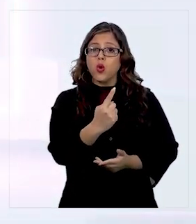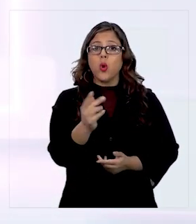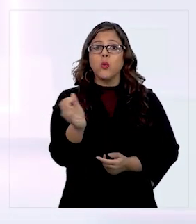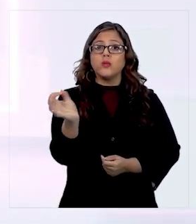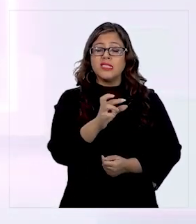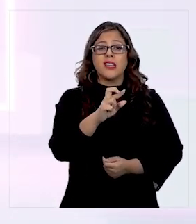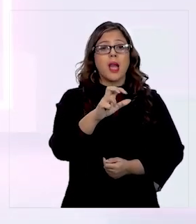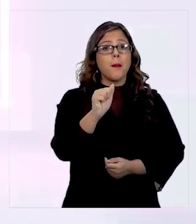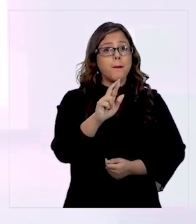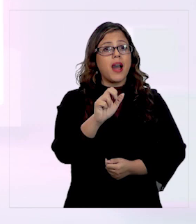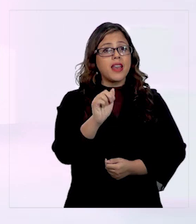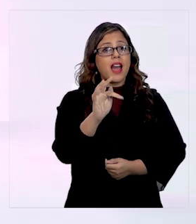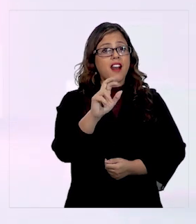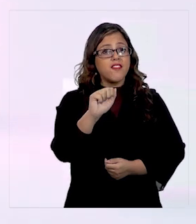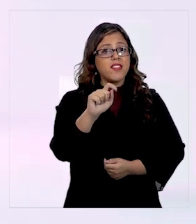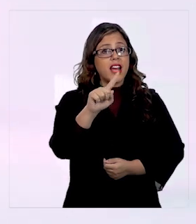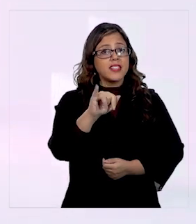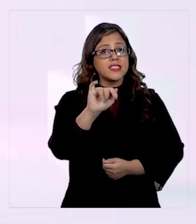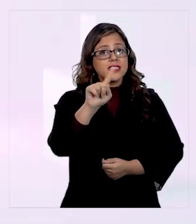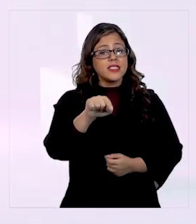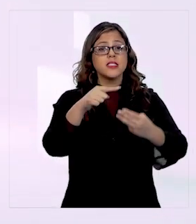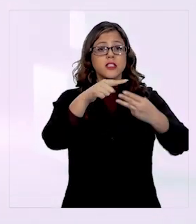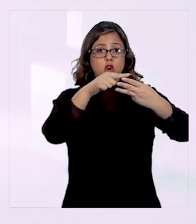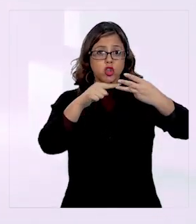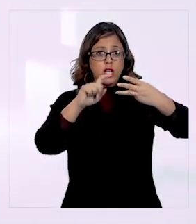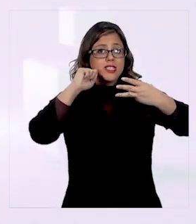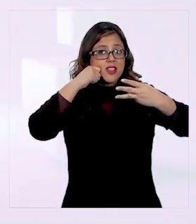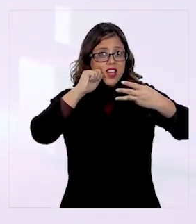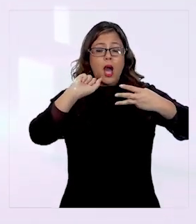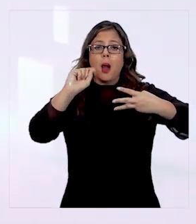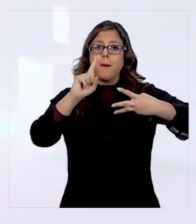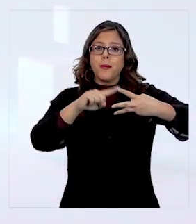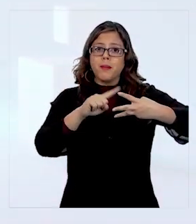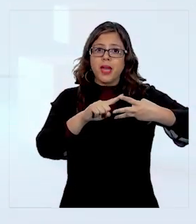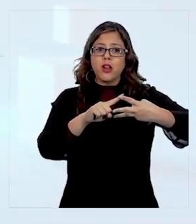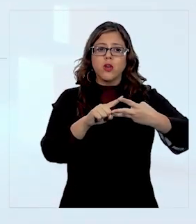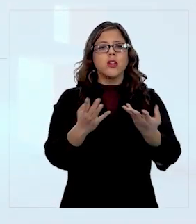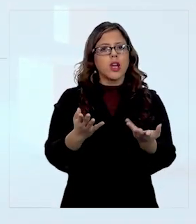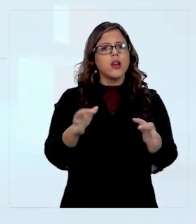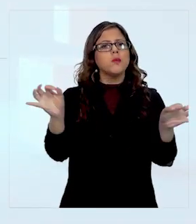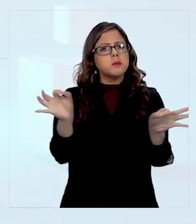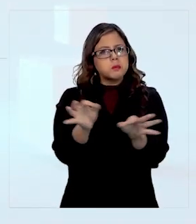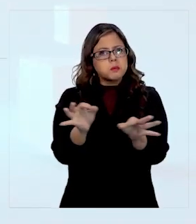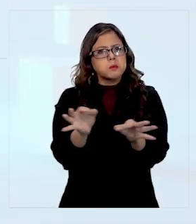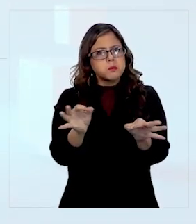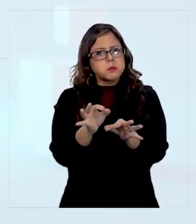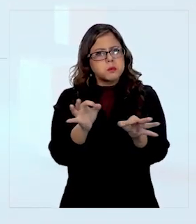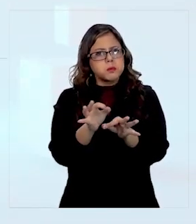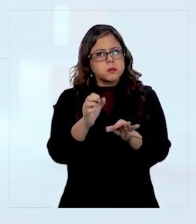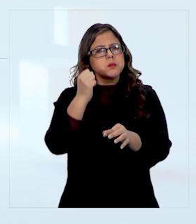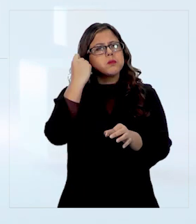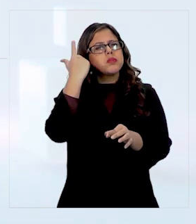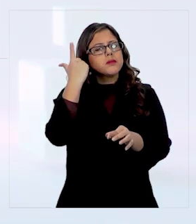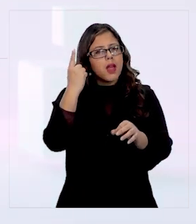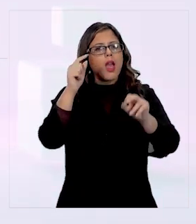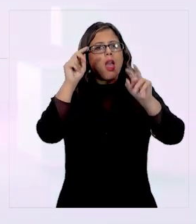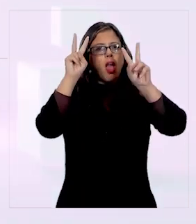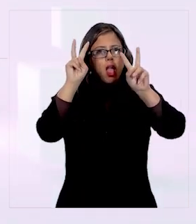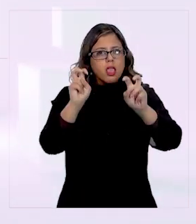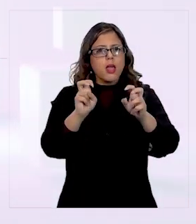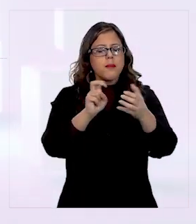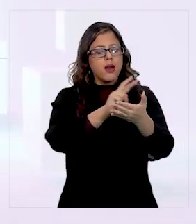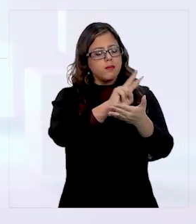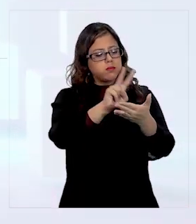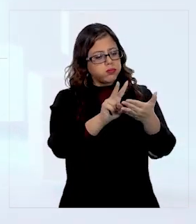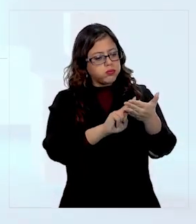paráfrasis basándose en tres significados. 1. Explicación o interpretación amplificativa de un